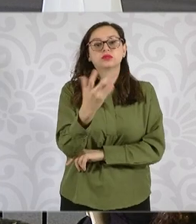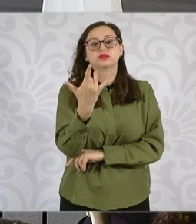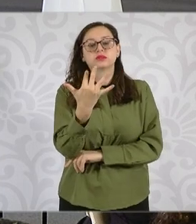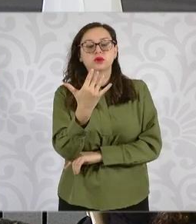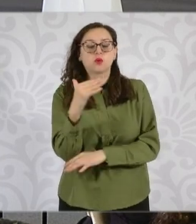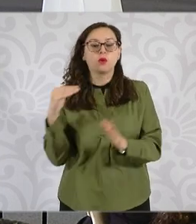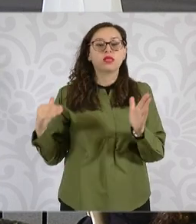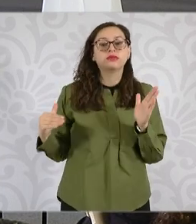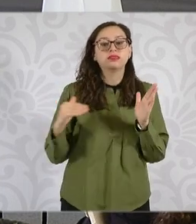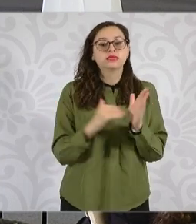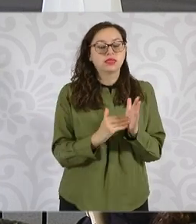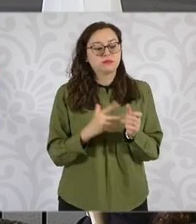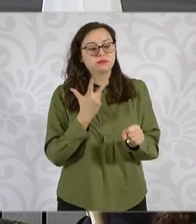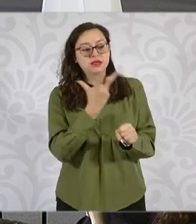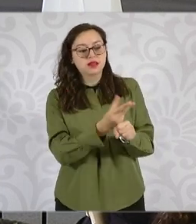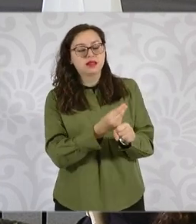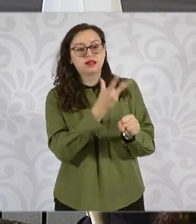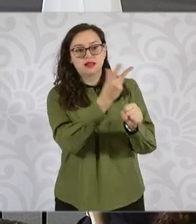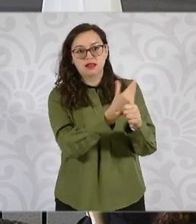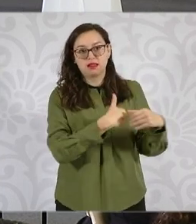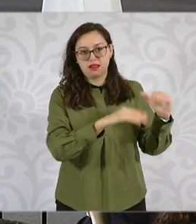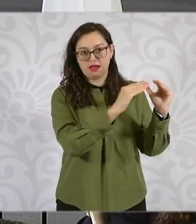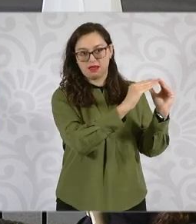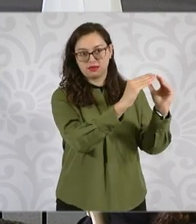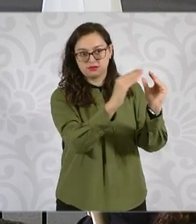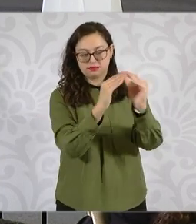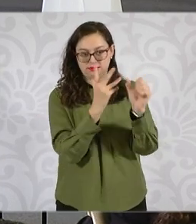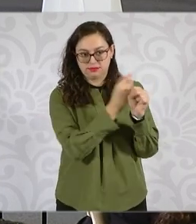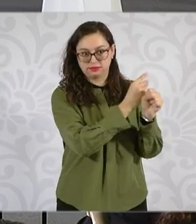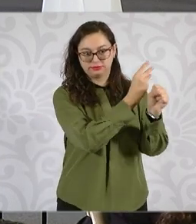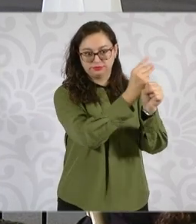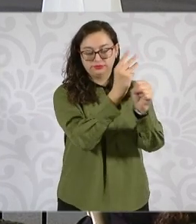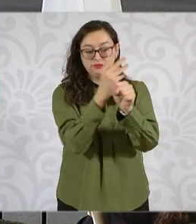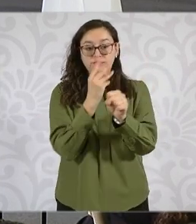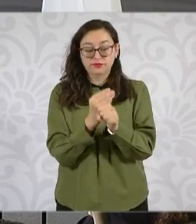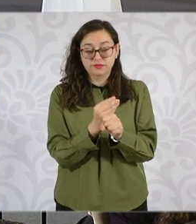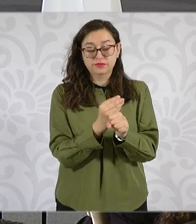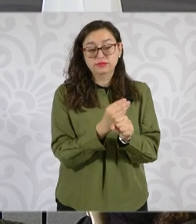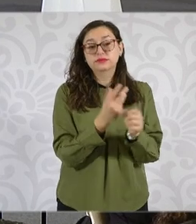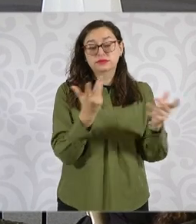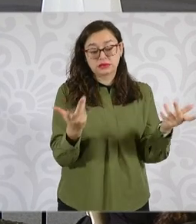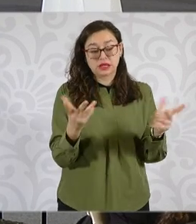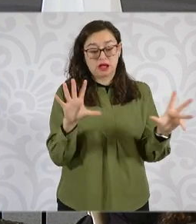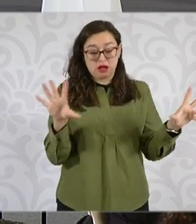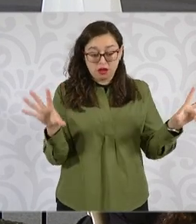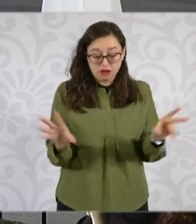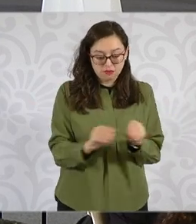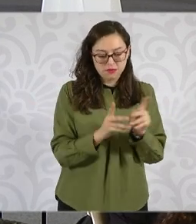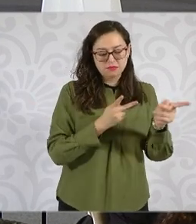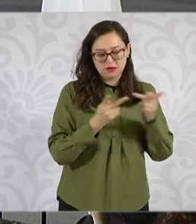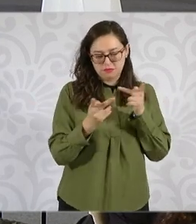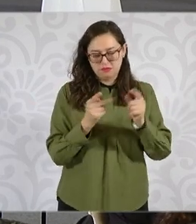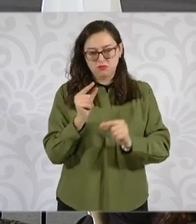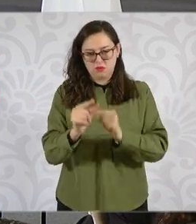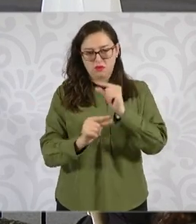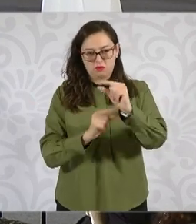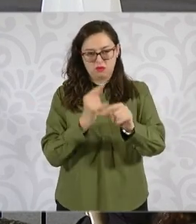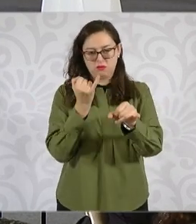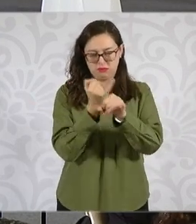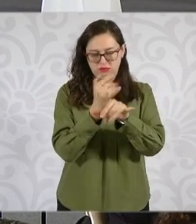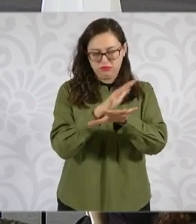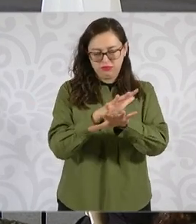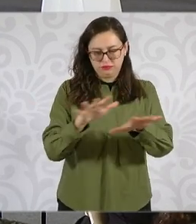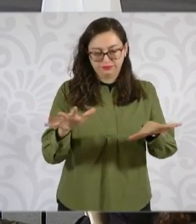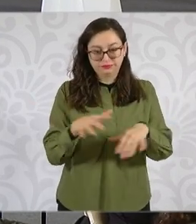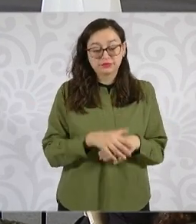y ampliaciones de vivienda. Con todo esto y a través de lo que vamos a explicar más adelante, se calcula una inversión superior